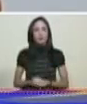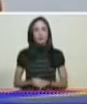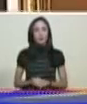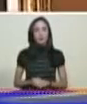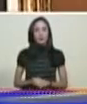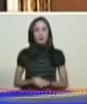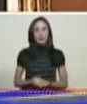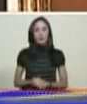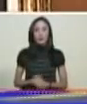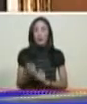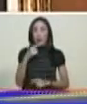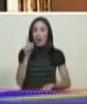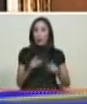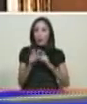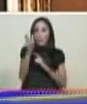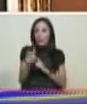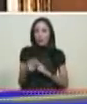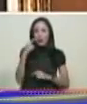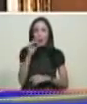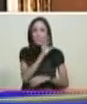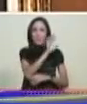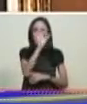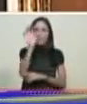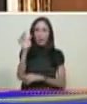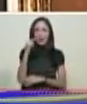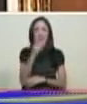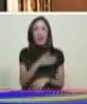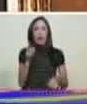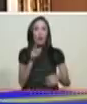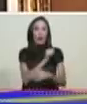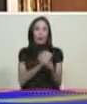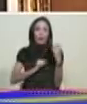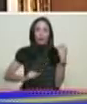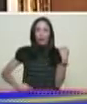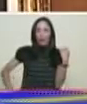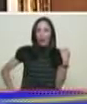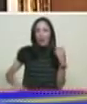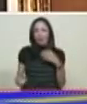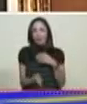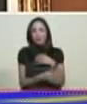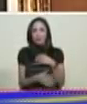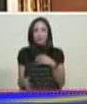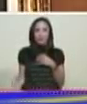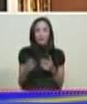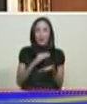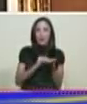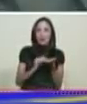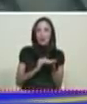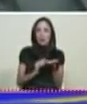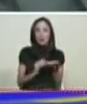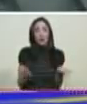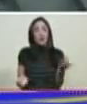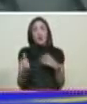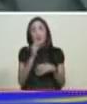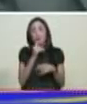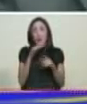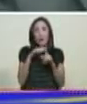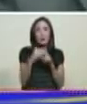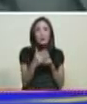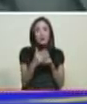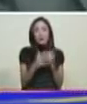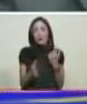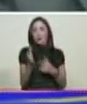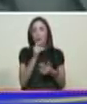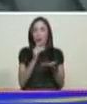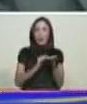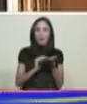inconveniente de las personas y los países es la pereza para encontrar las salidas y soluciones sin crisis no hay desafíos